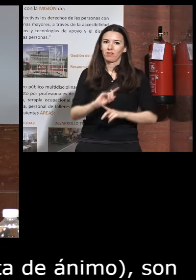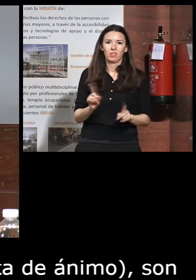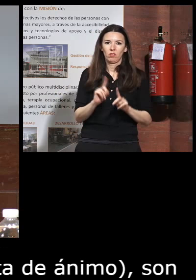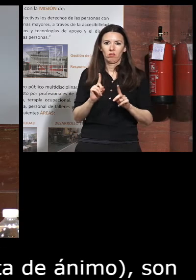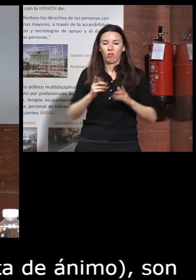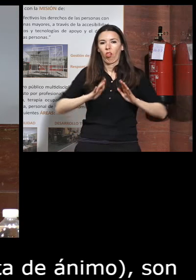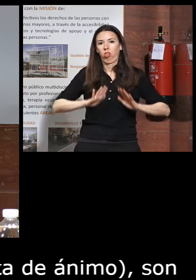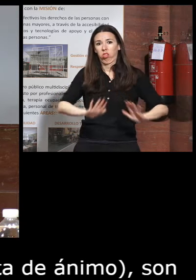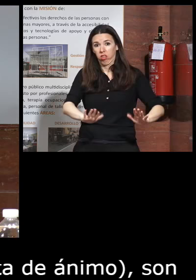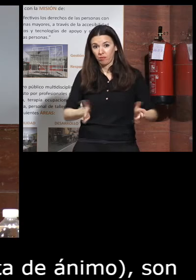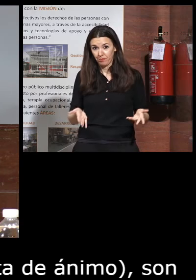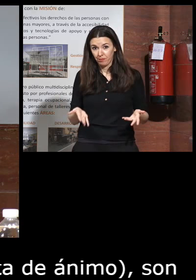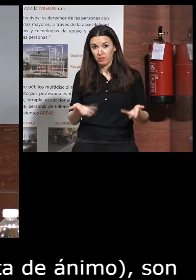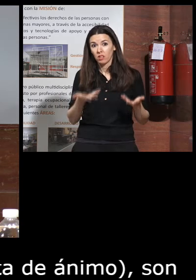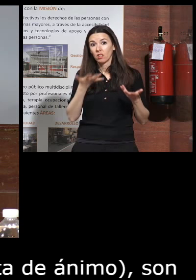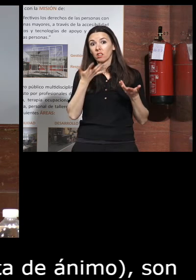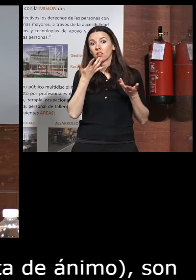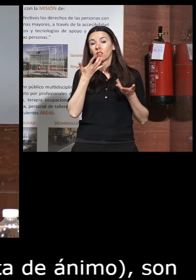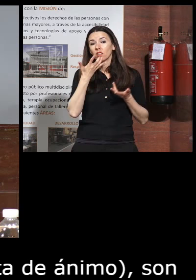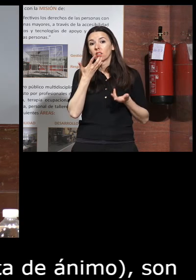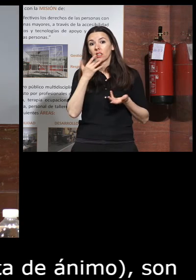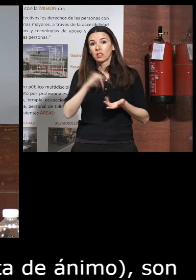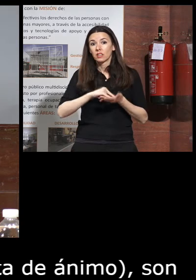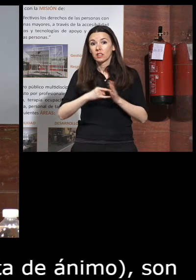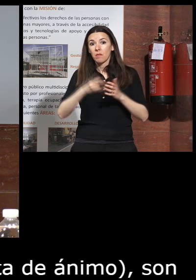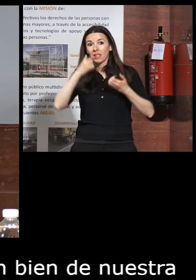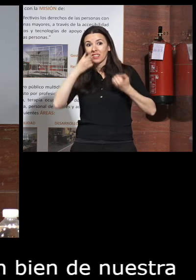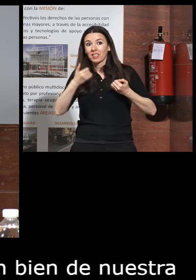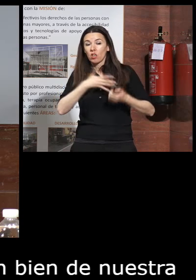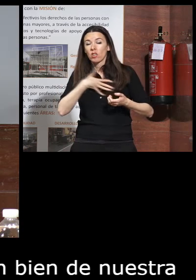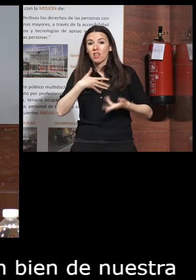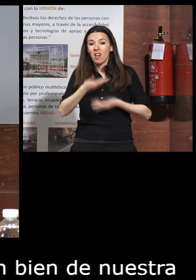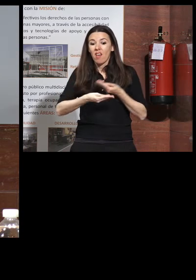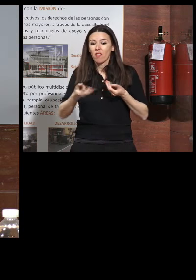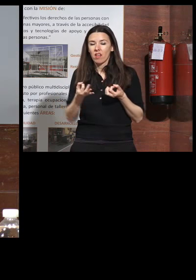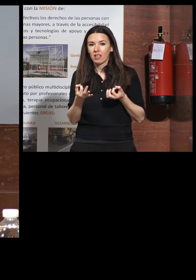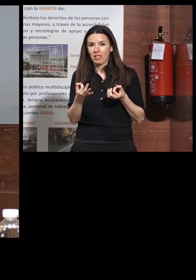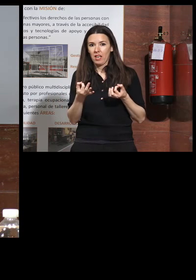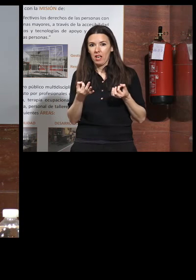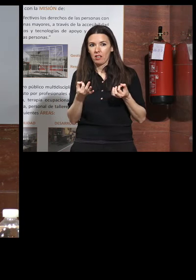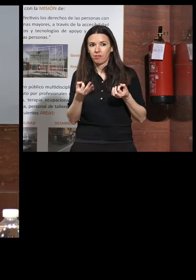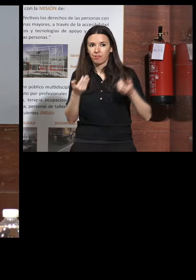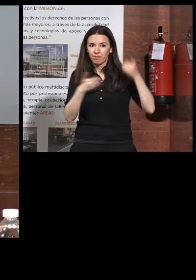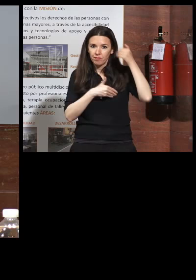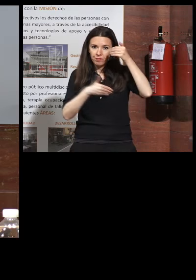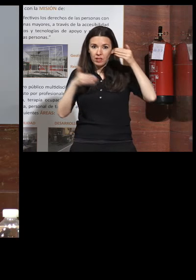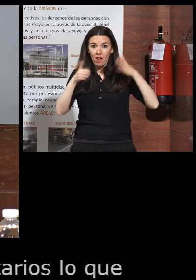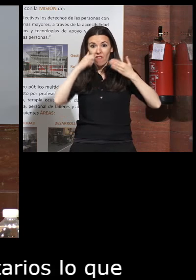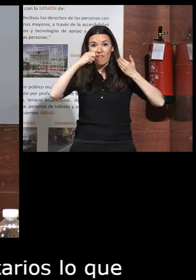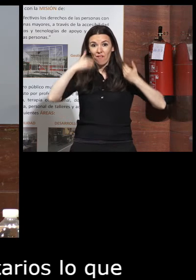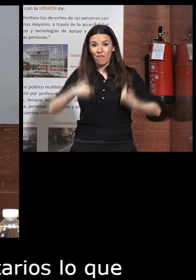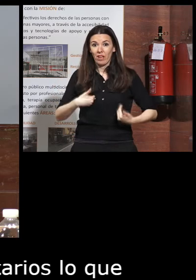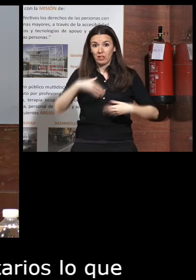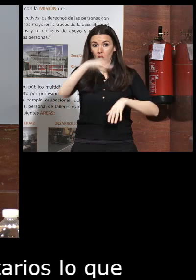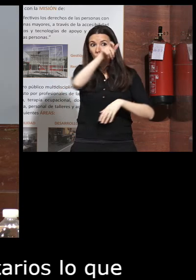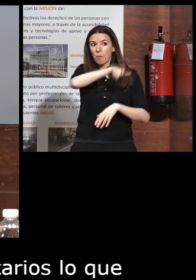entonces si para los sistemas sanitarios lo que quieren hacer es ocuparse del estado físico de